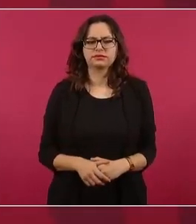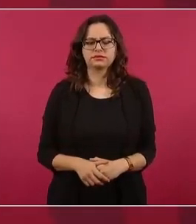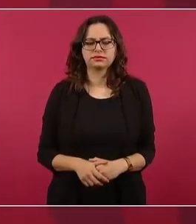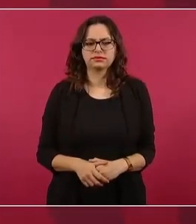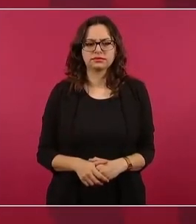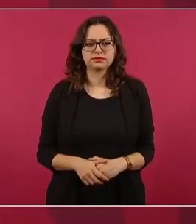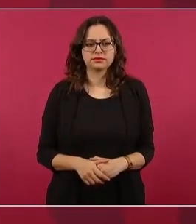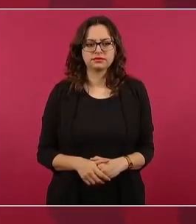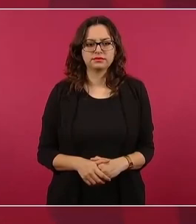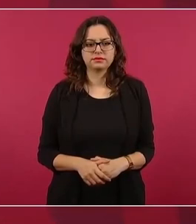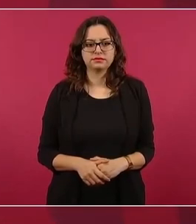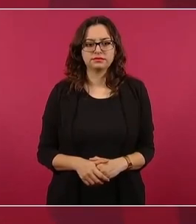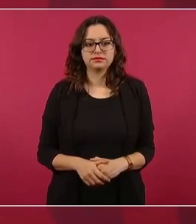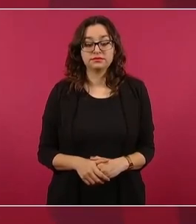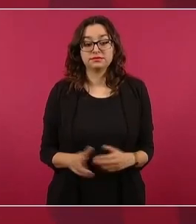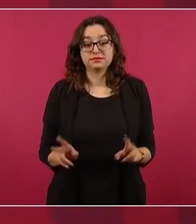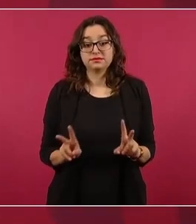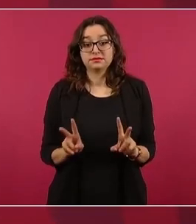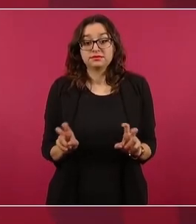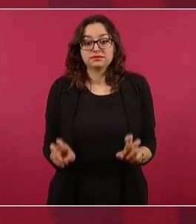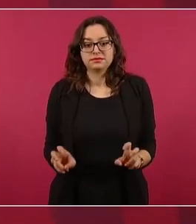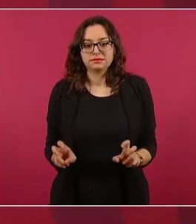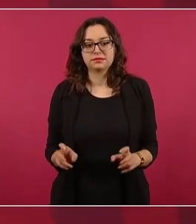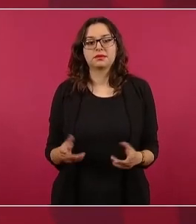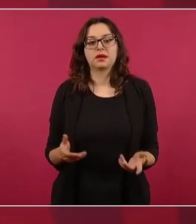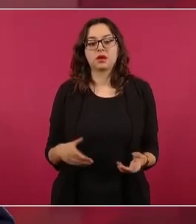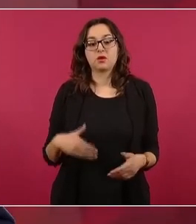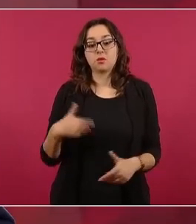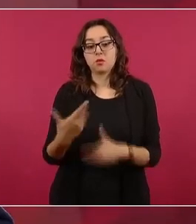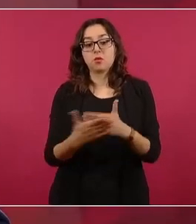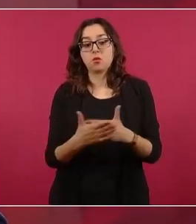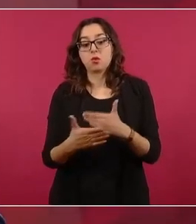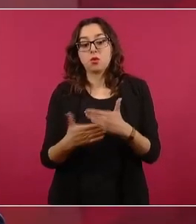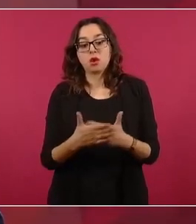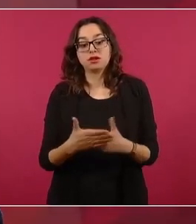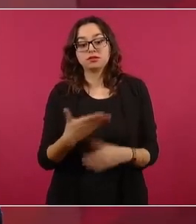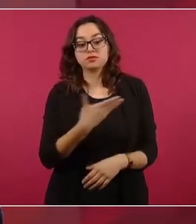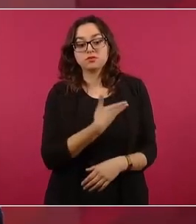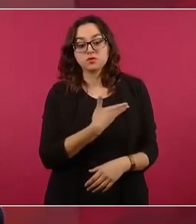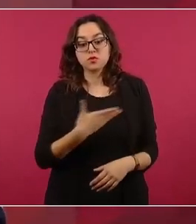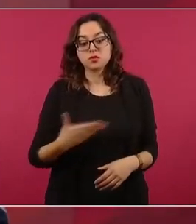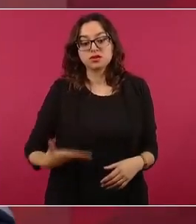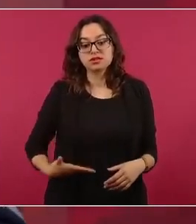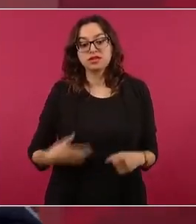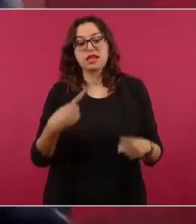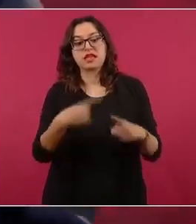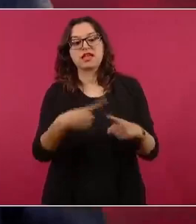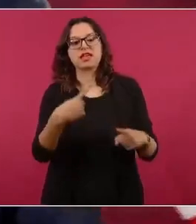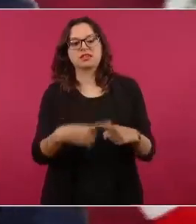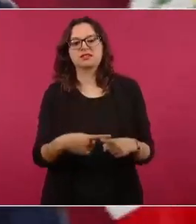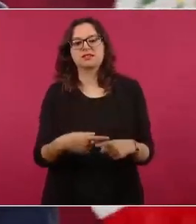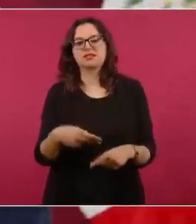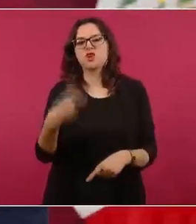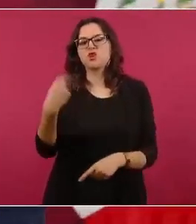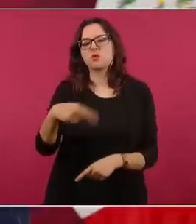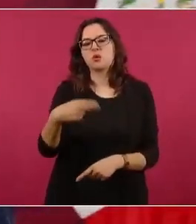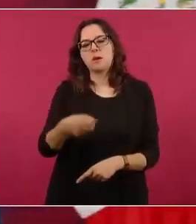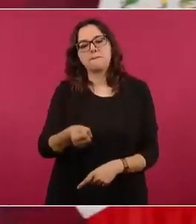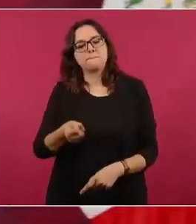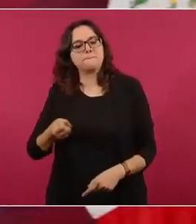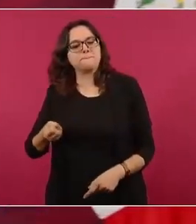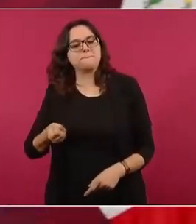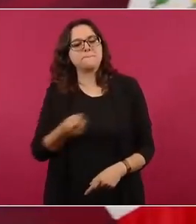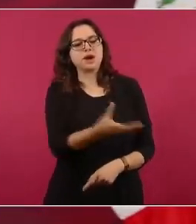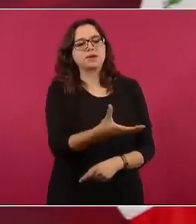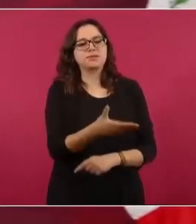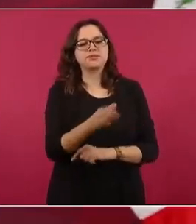corcholata, porque se usa por